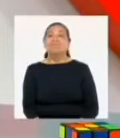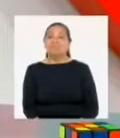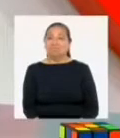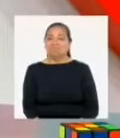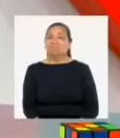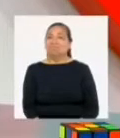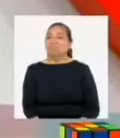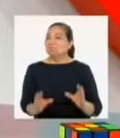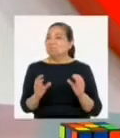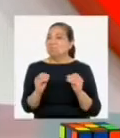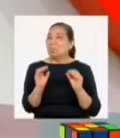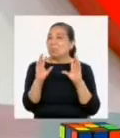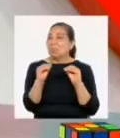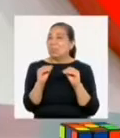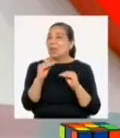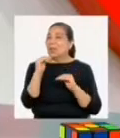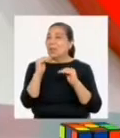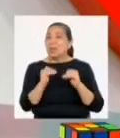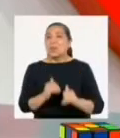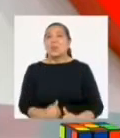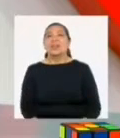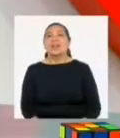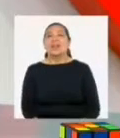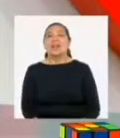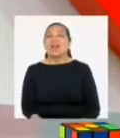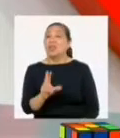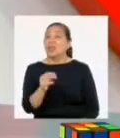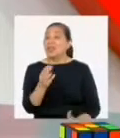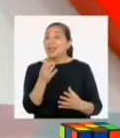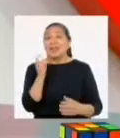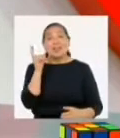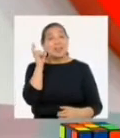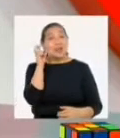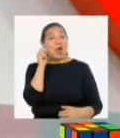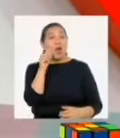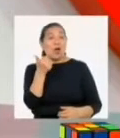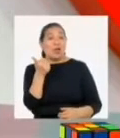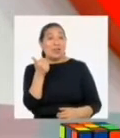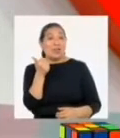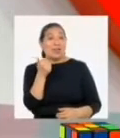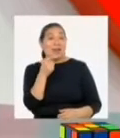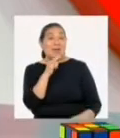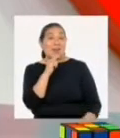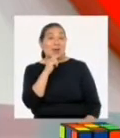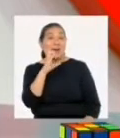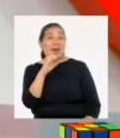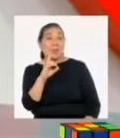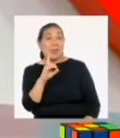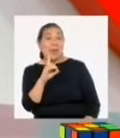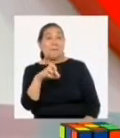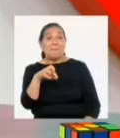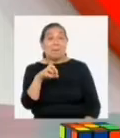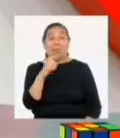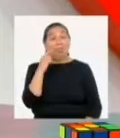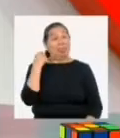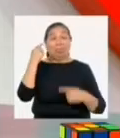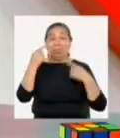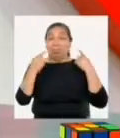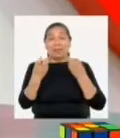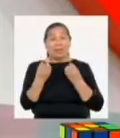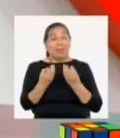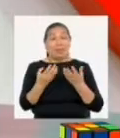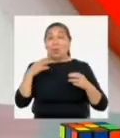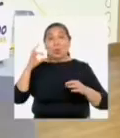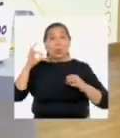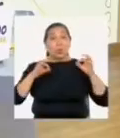¿Qué nada? Apagó mi detector de desigualdades. No quisiera que escuchemos otro audio de Claudia y Pedro y me mareé de